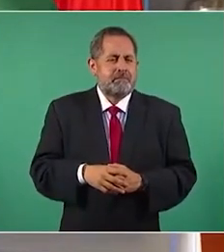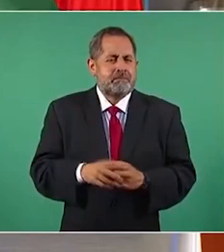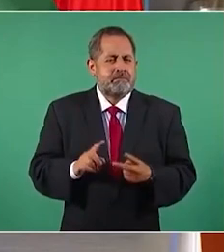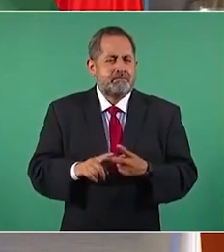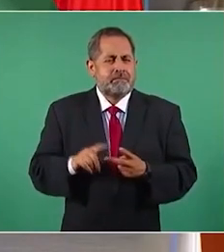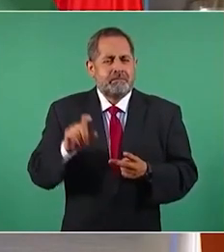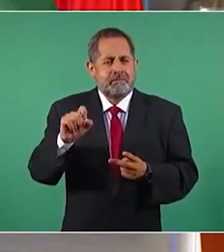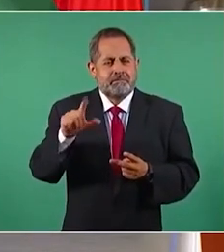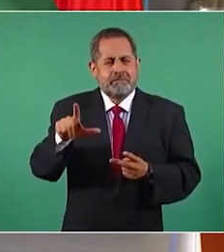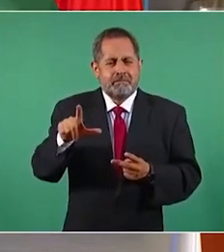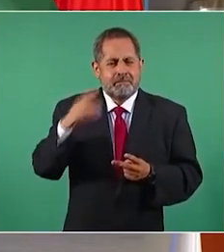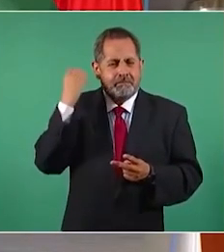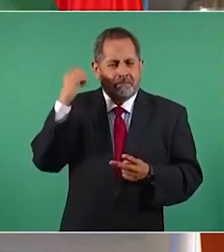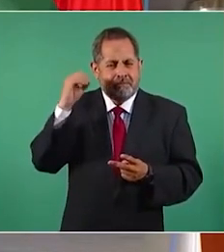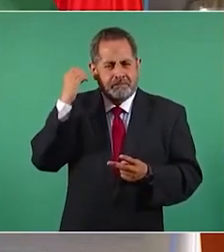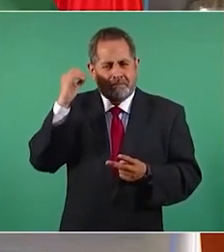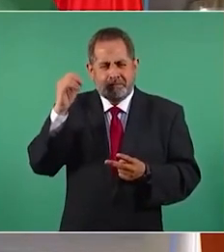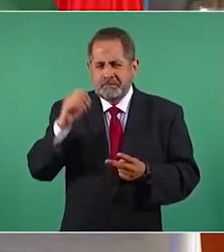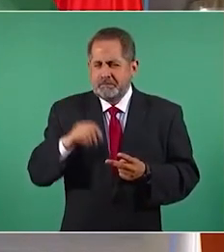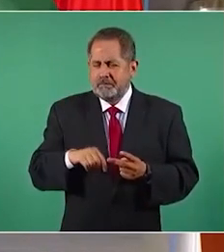27 en Oaxaca